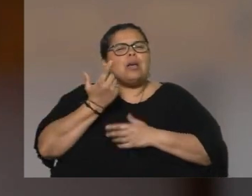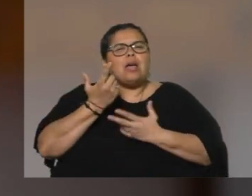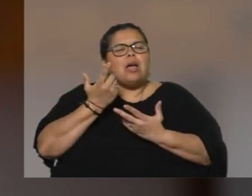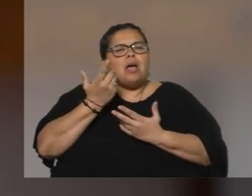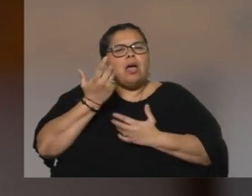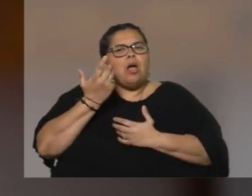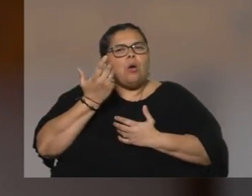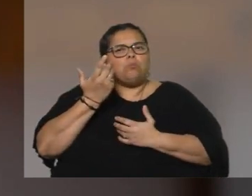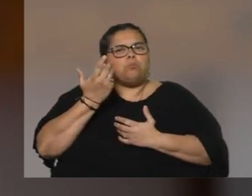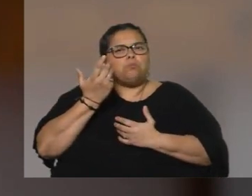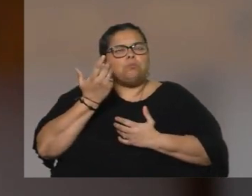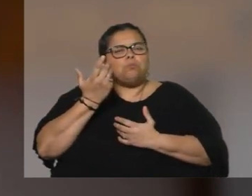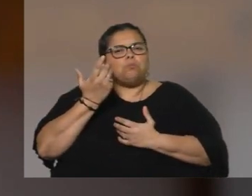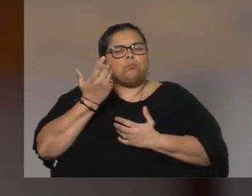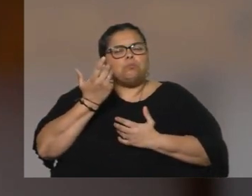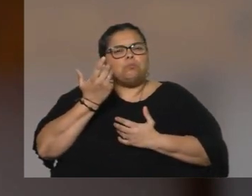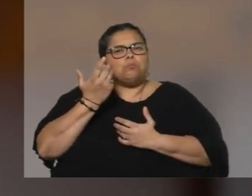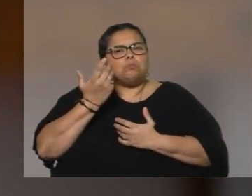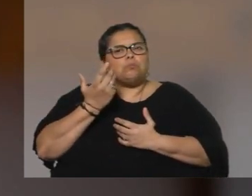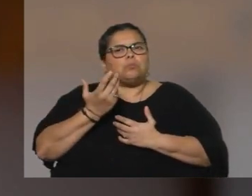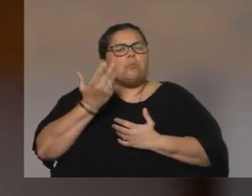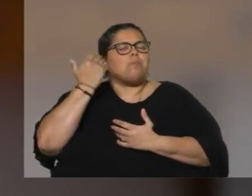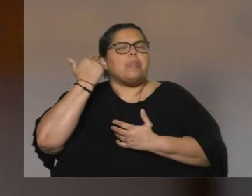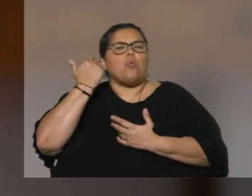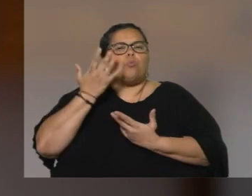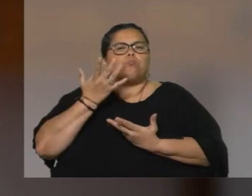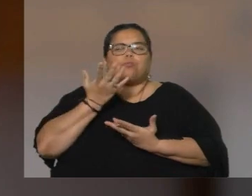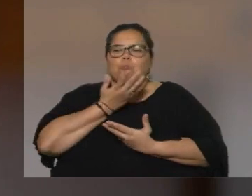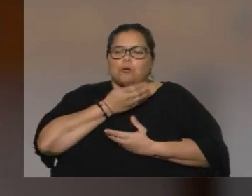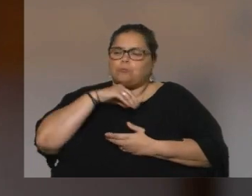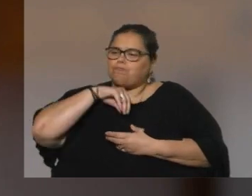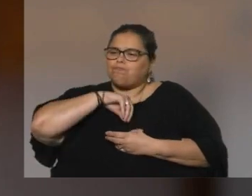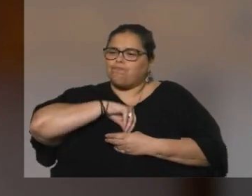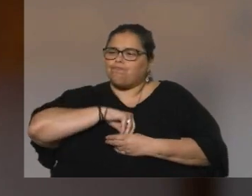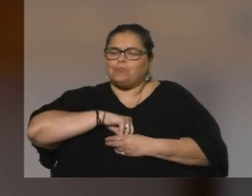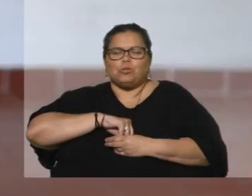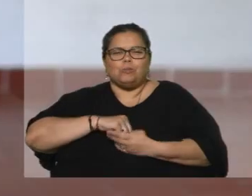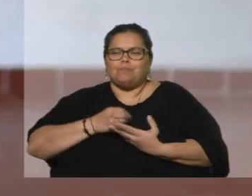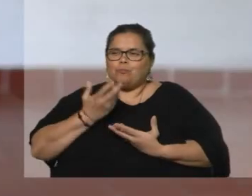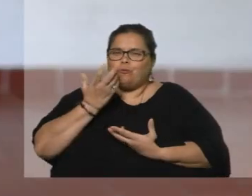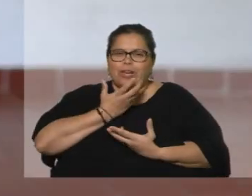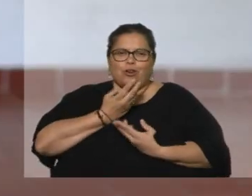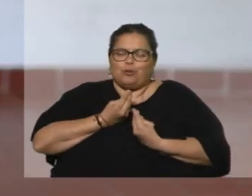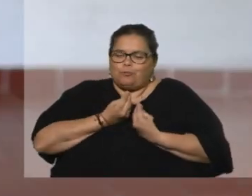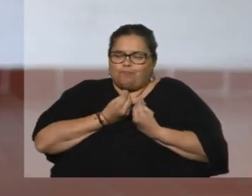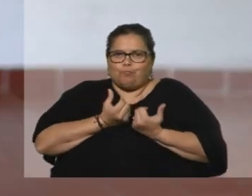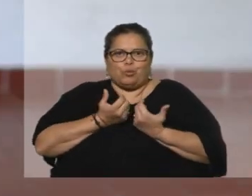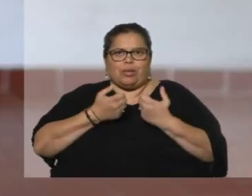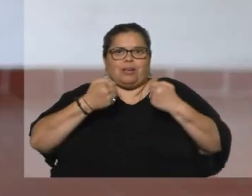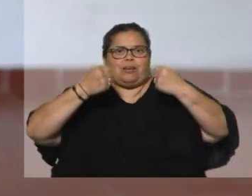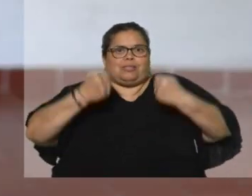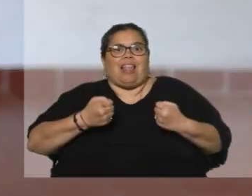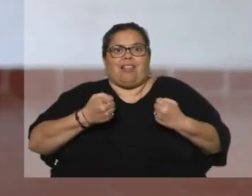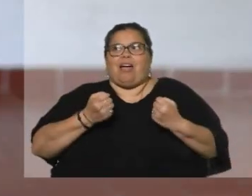muy áspero, muy feo. Es una jaula, una